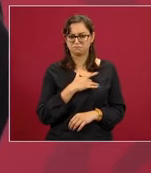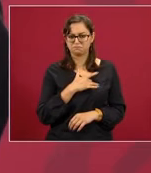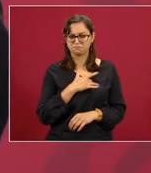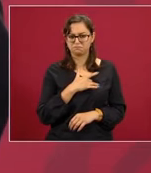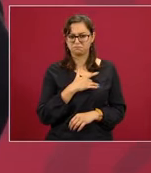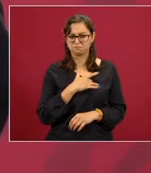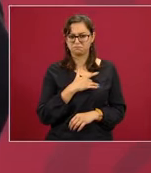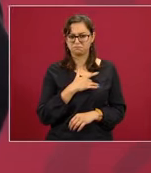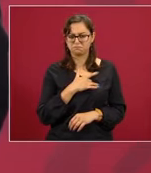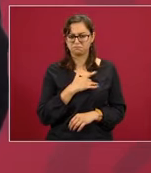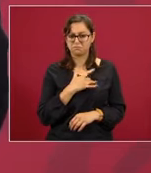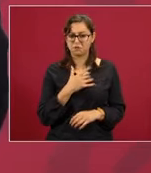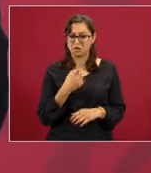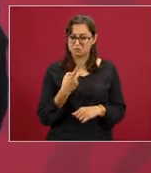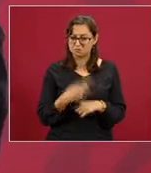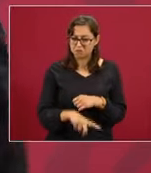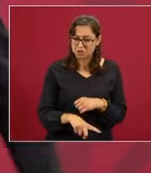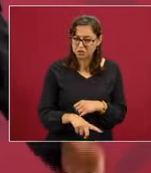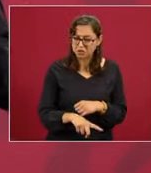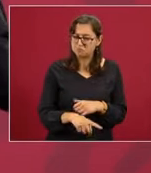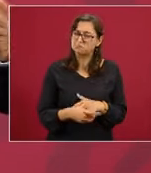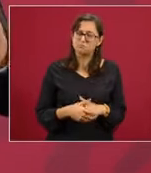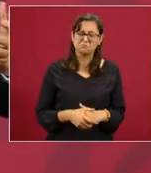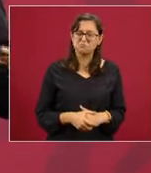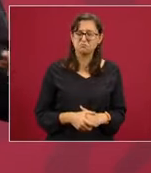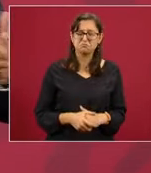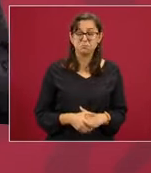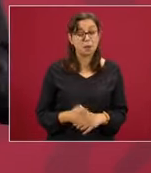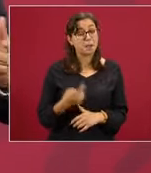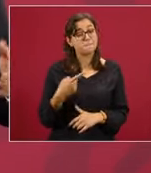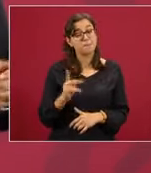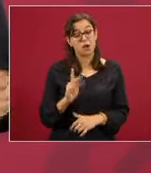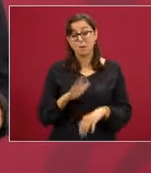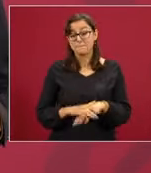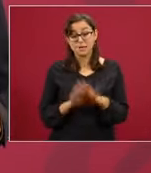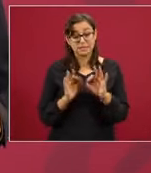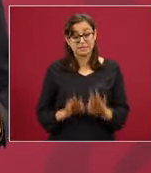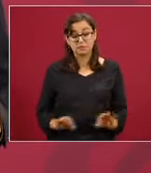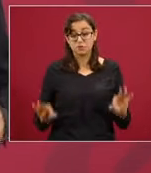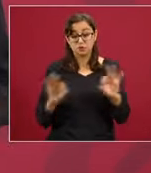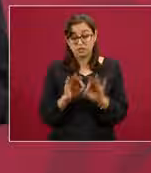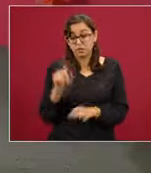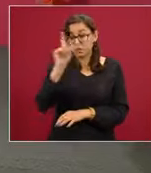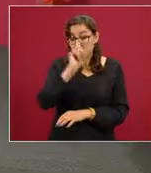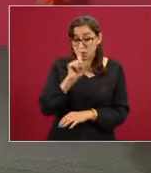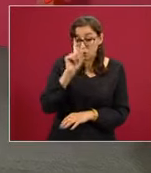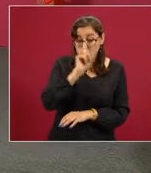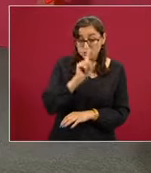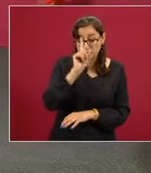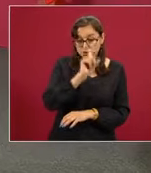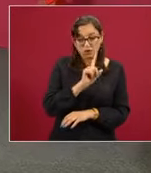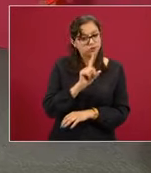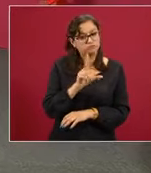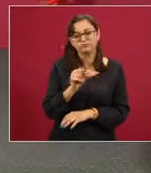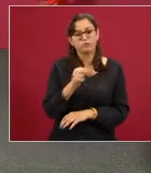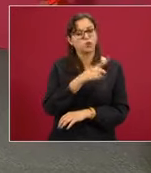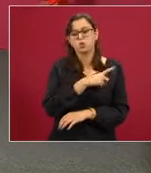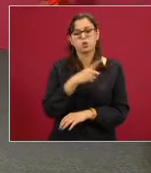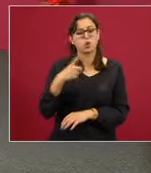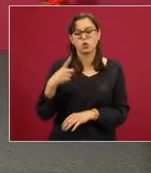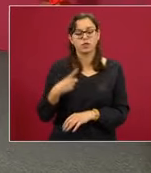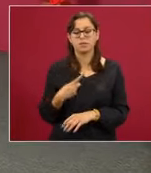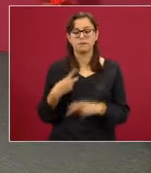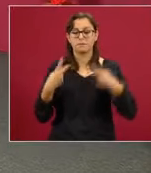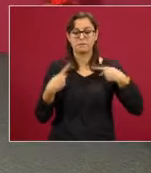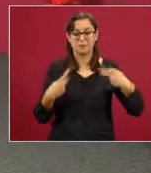recomendable es que no haya reuniones